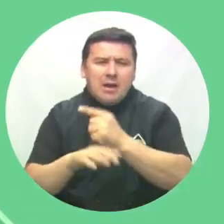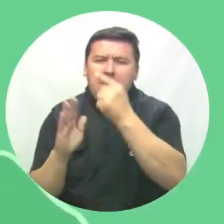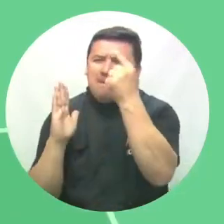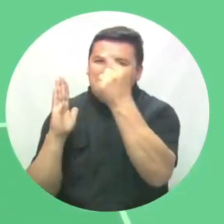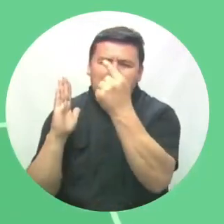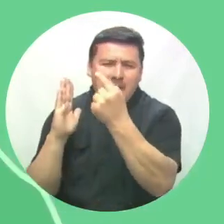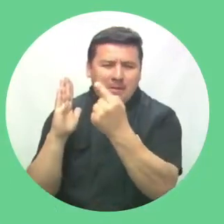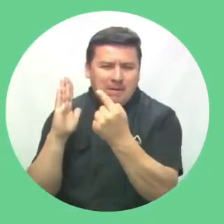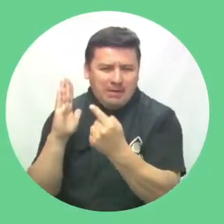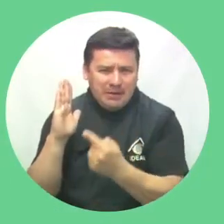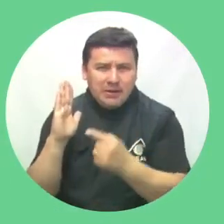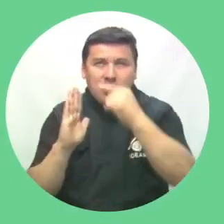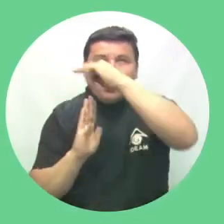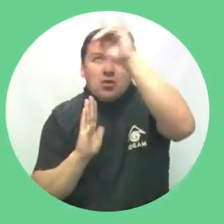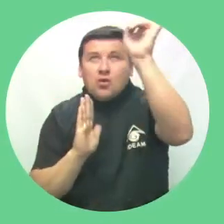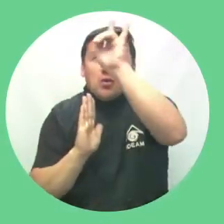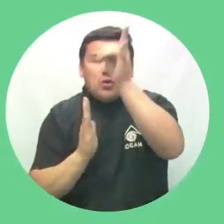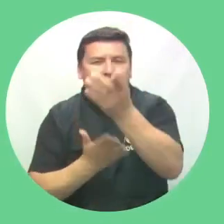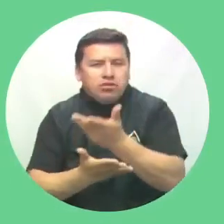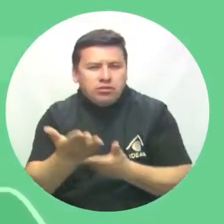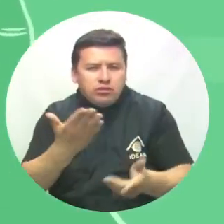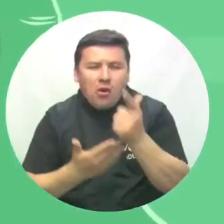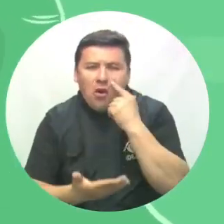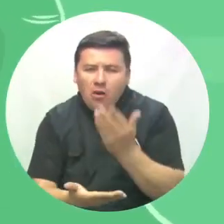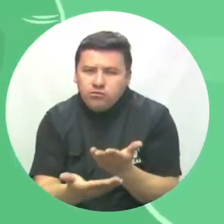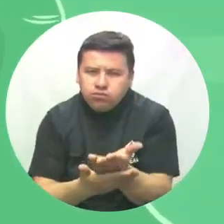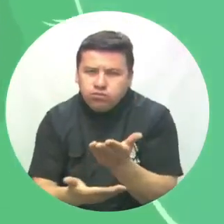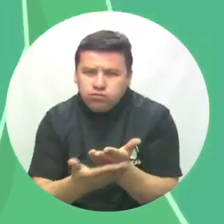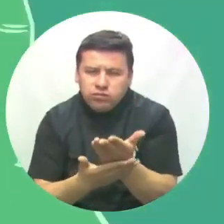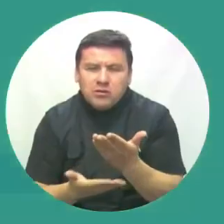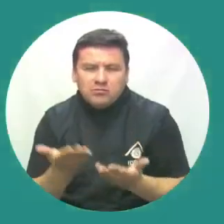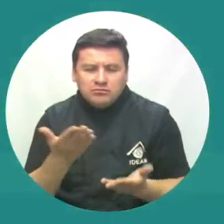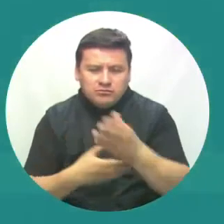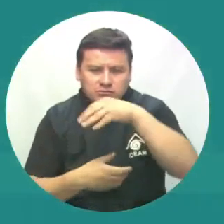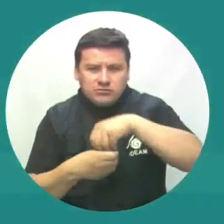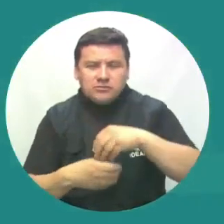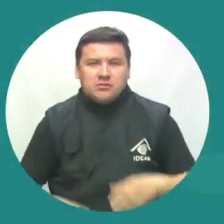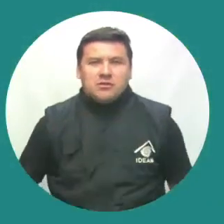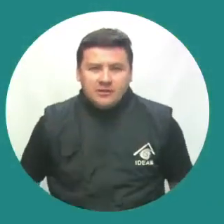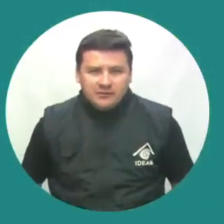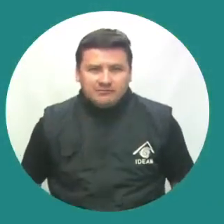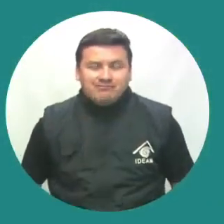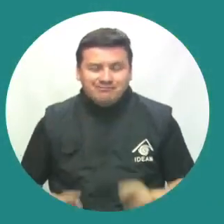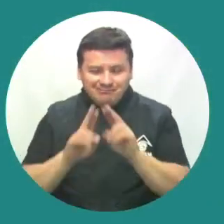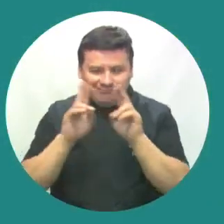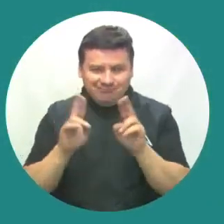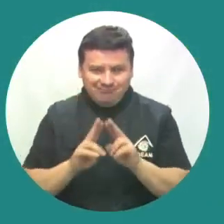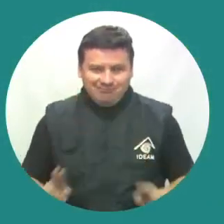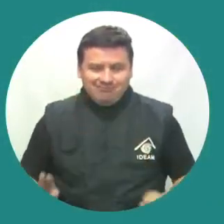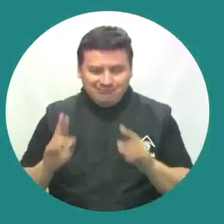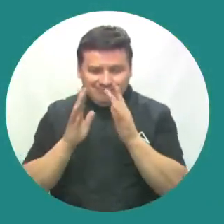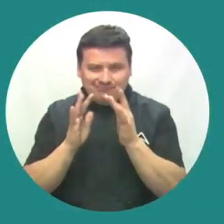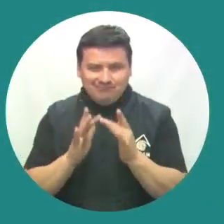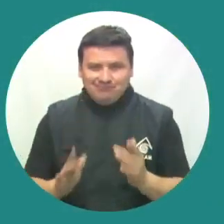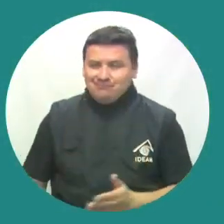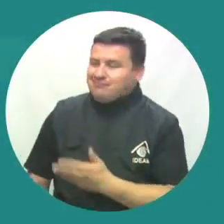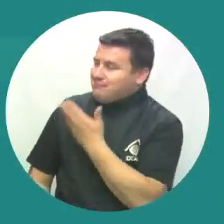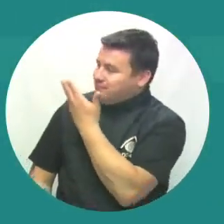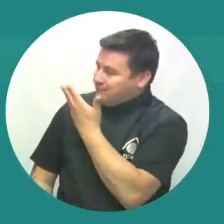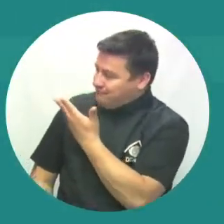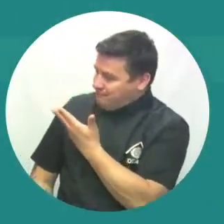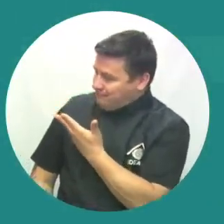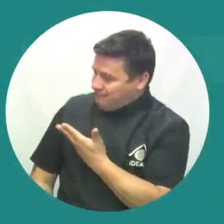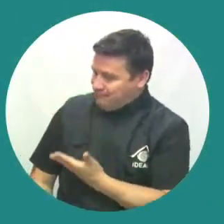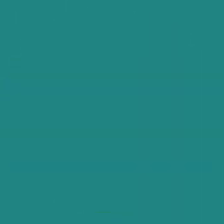tiempo real, detallada, satelital, recomendaciones y muchas opciones de interacción. Síganos a través de nuestras redes sociales.